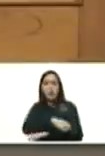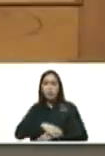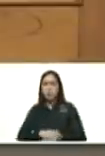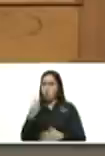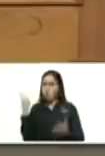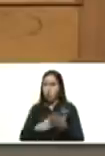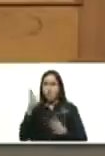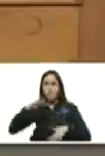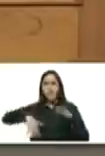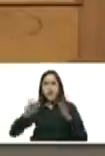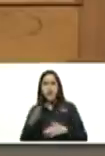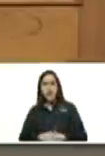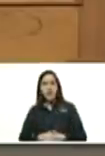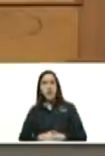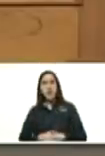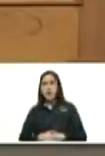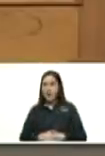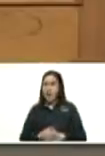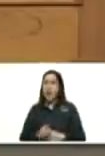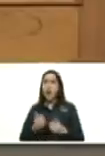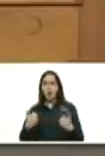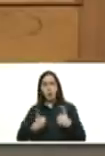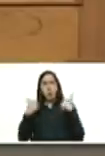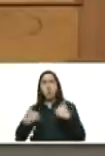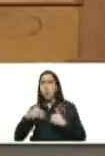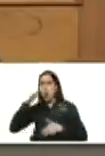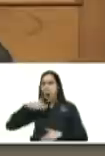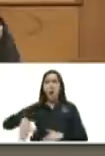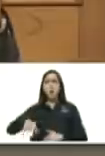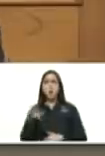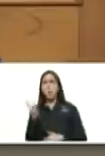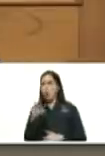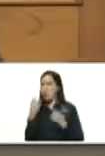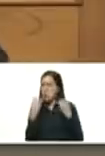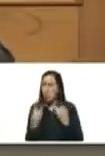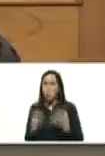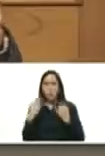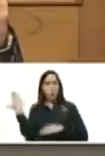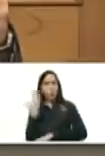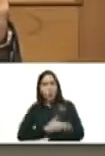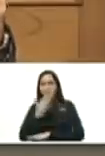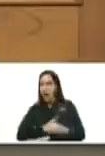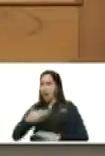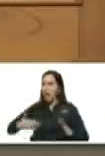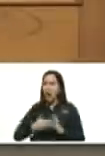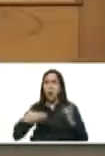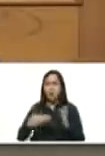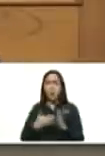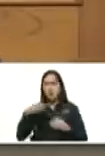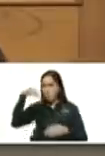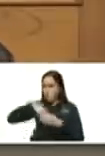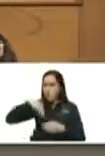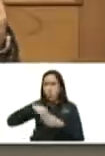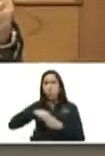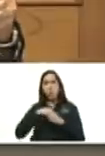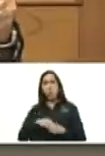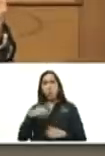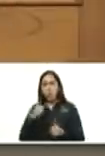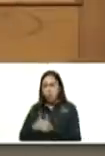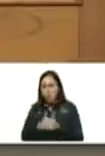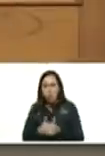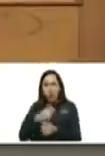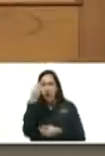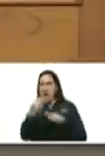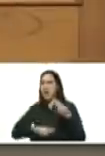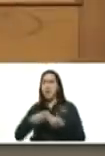2015 le costó cara al pueblo de Venezuela en dolor sanciones amenazas de invasión intentos de